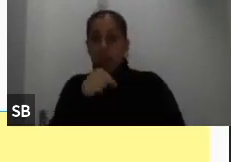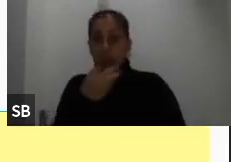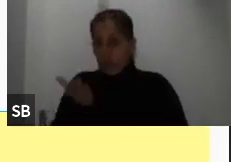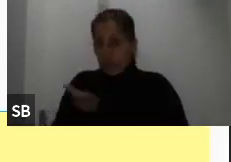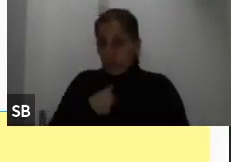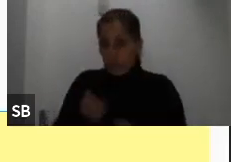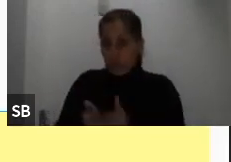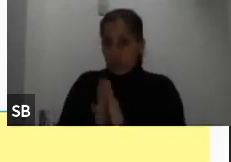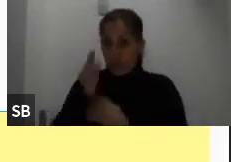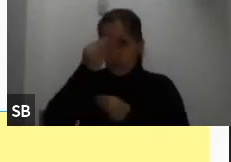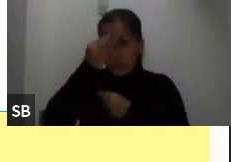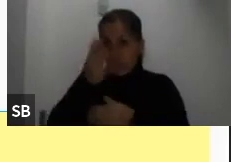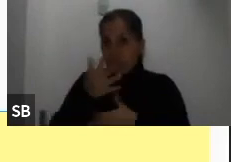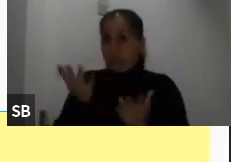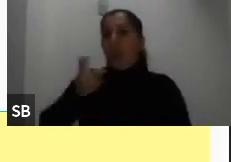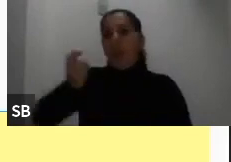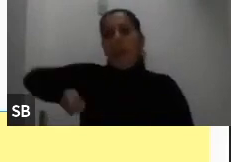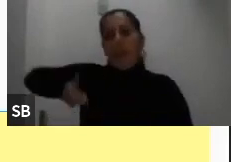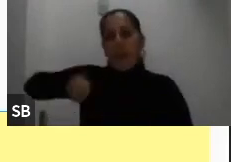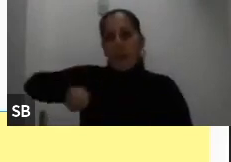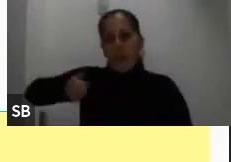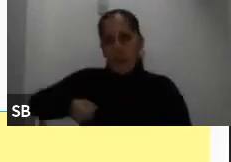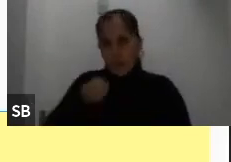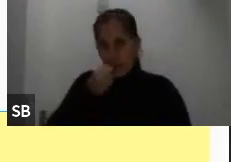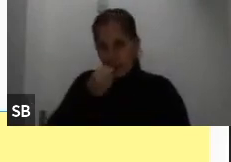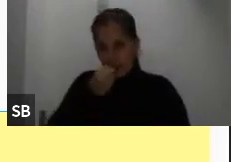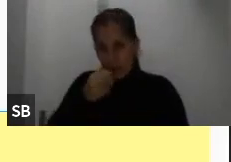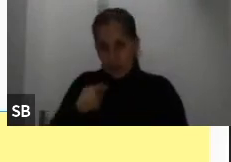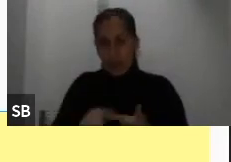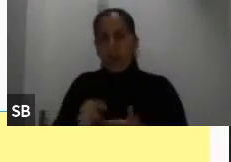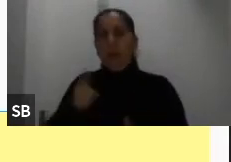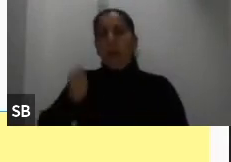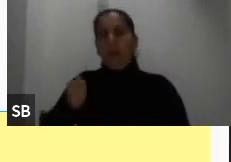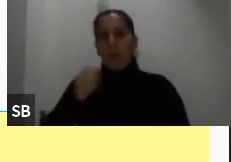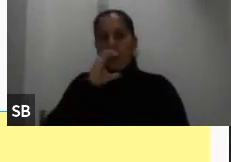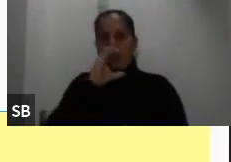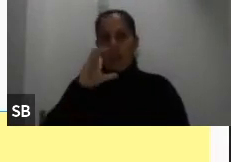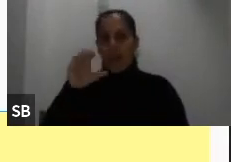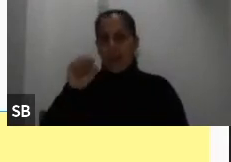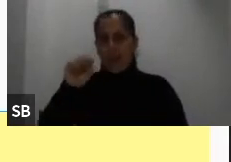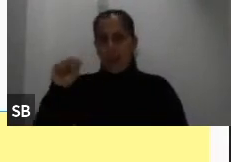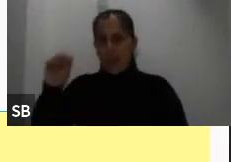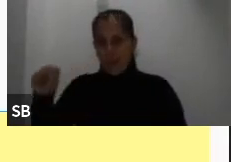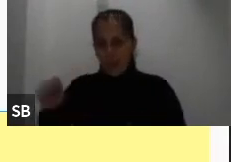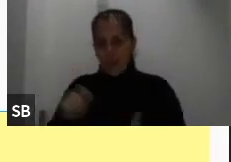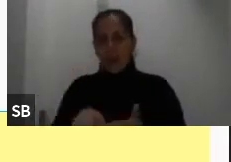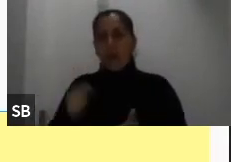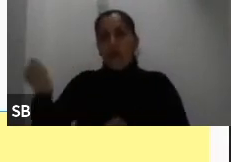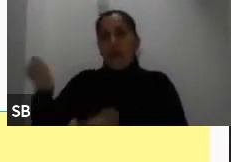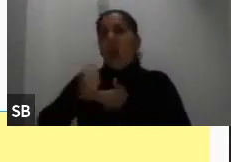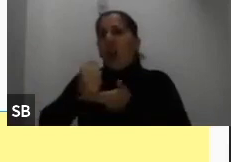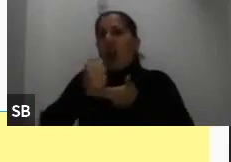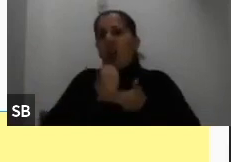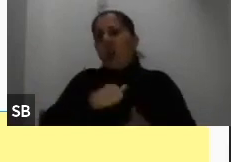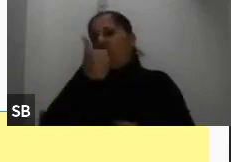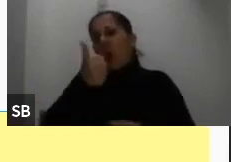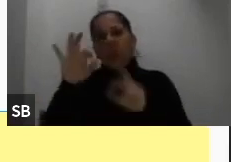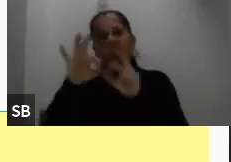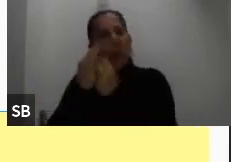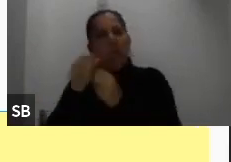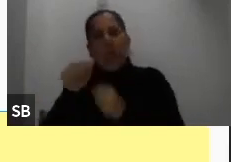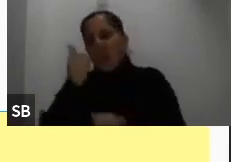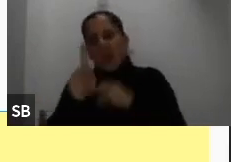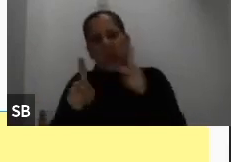referente a pensiones alimentarias, pensiones de la caja, aporte de familiares y no familiares, aporte de